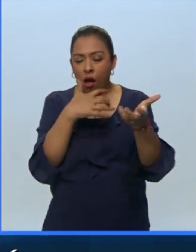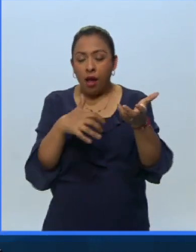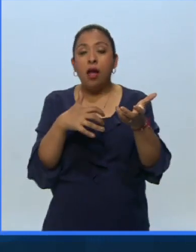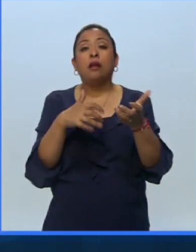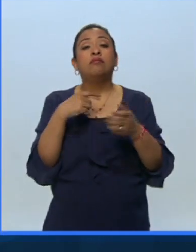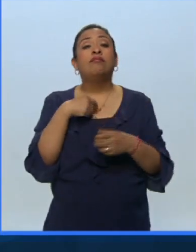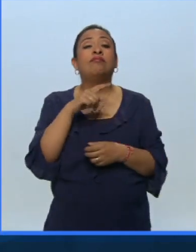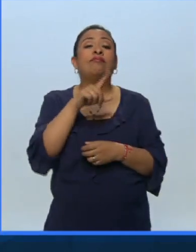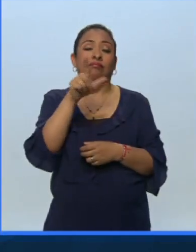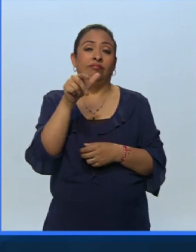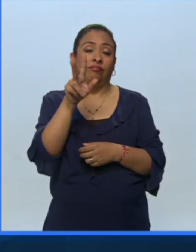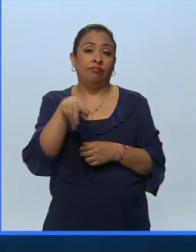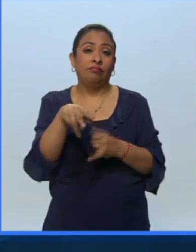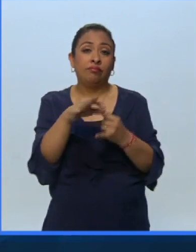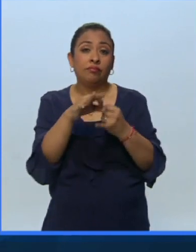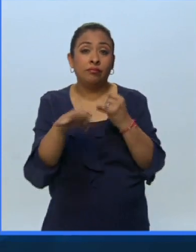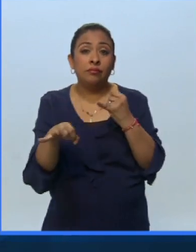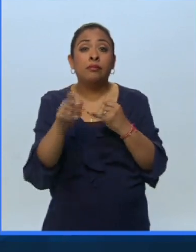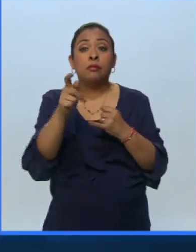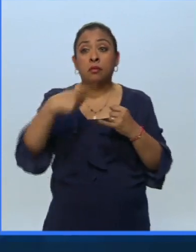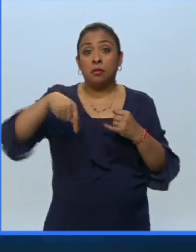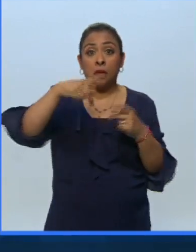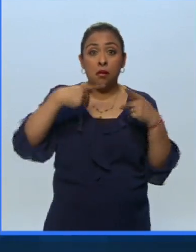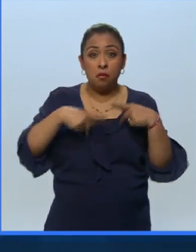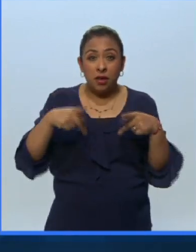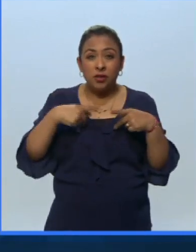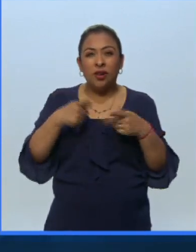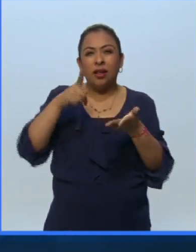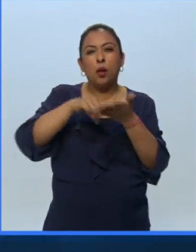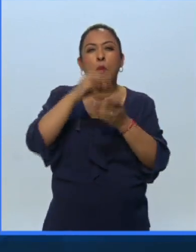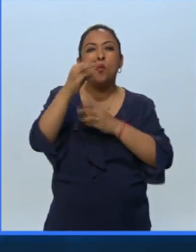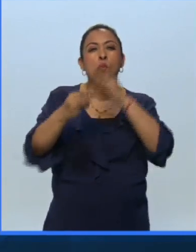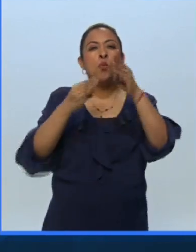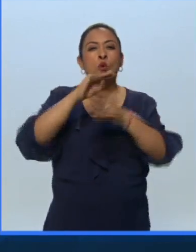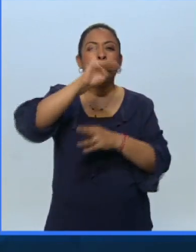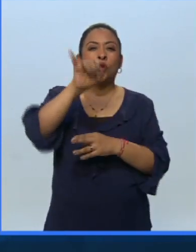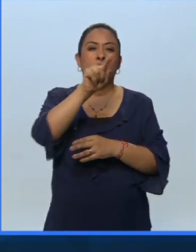la gente que estamos en el mundo del jazz